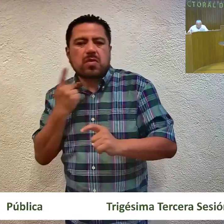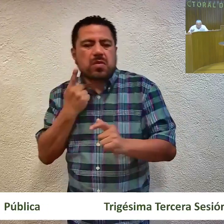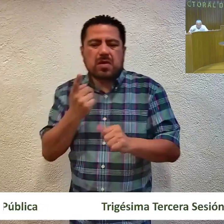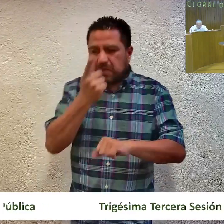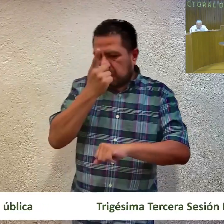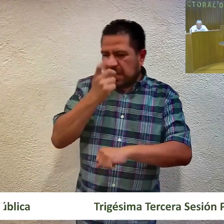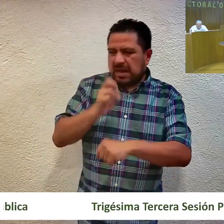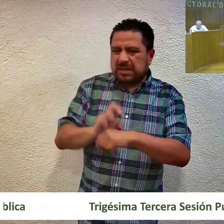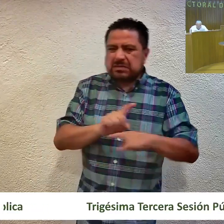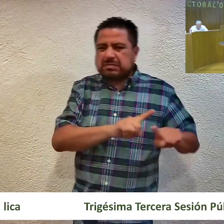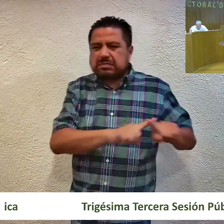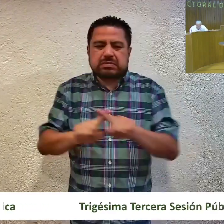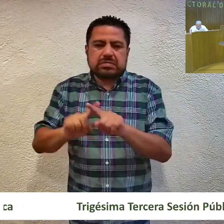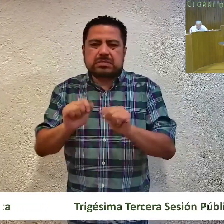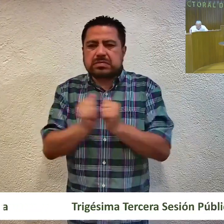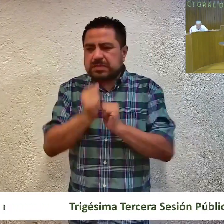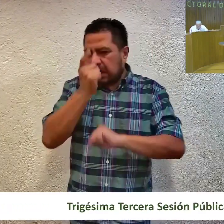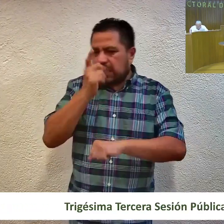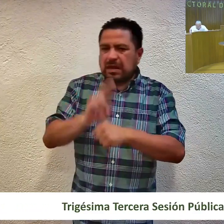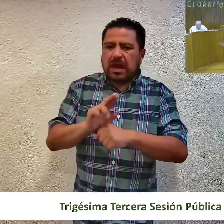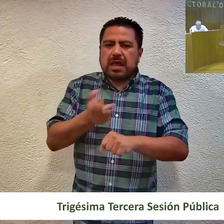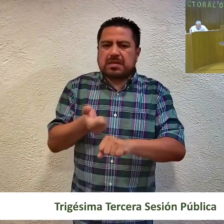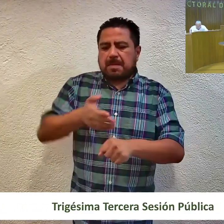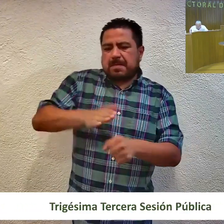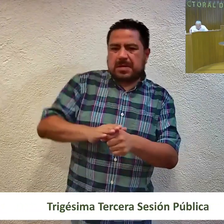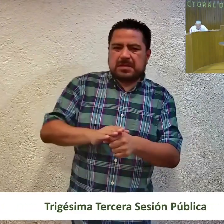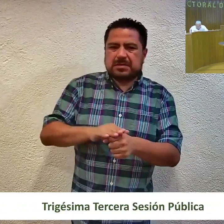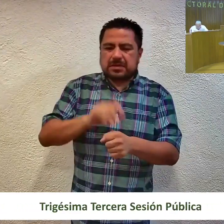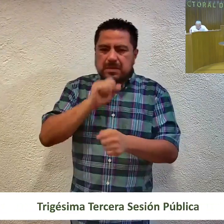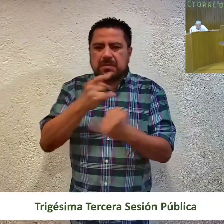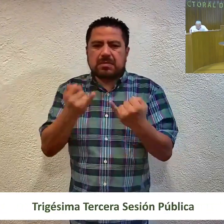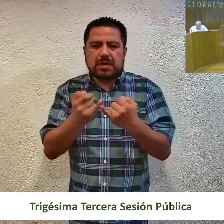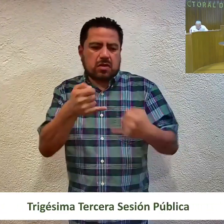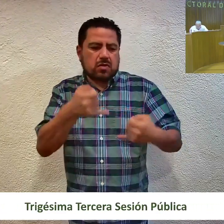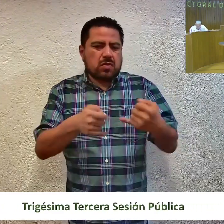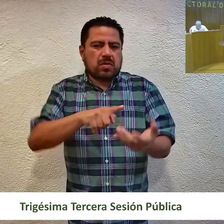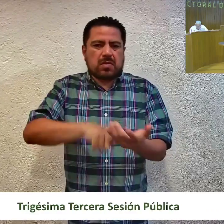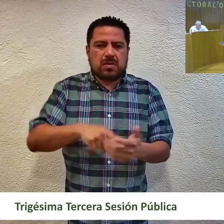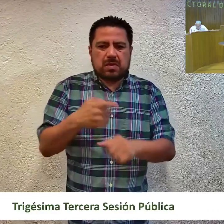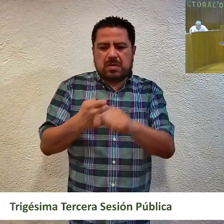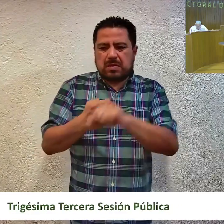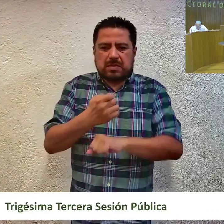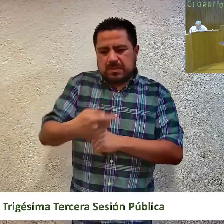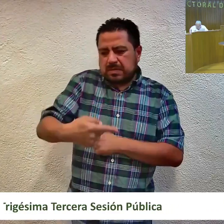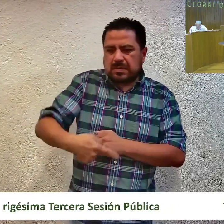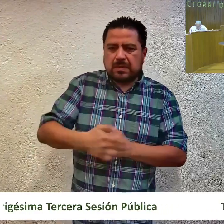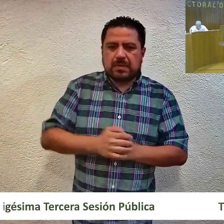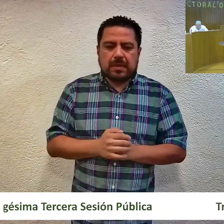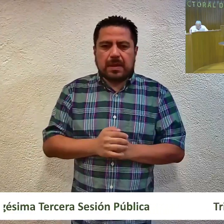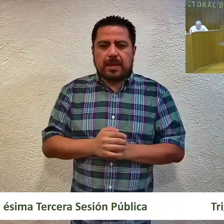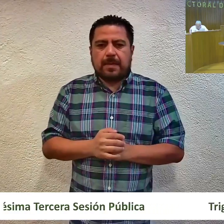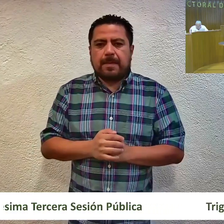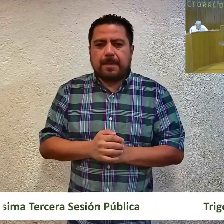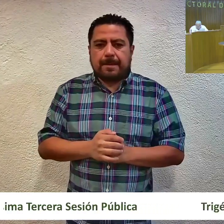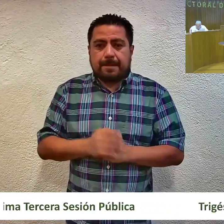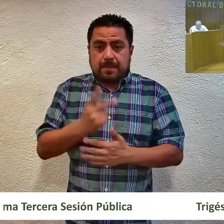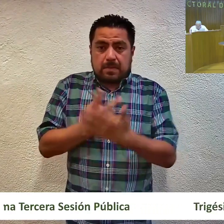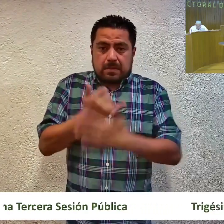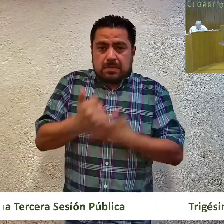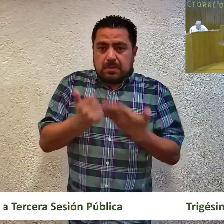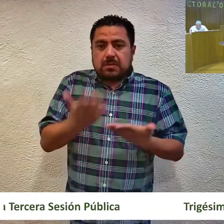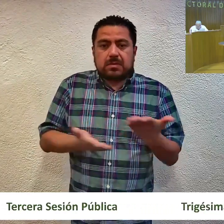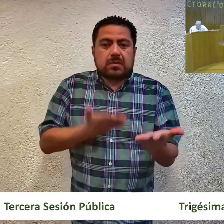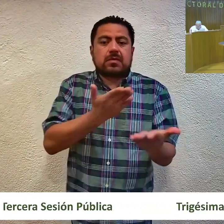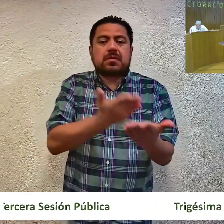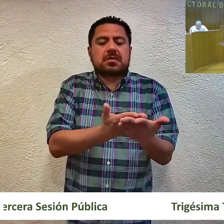dirección, y en los órganos de dirección de autoridades administrativas y jurisdiccionales locales. En el proyecto se propone